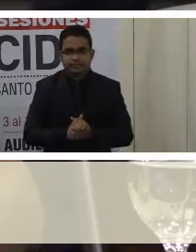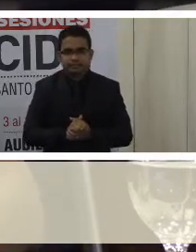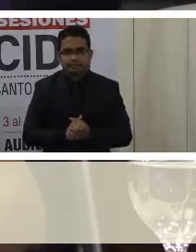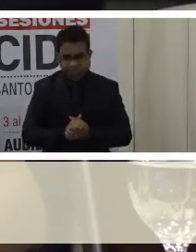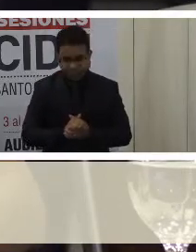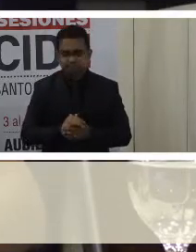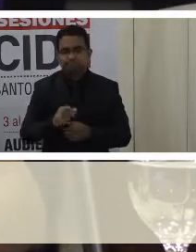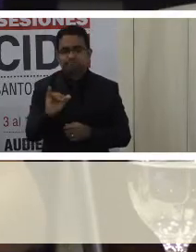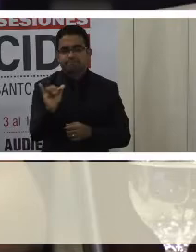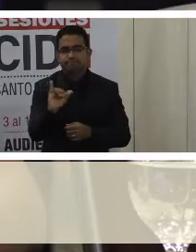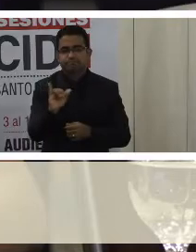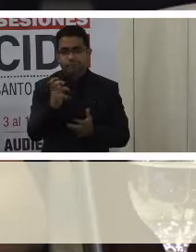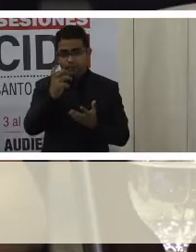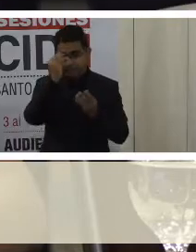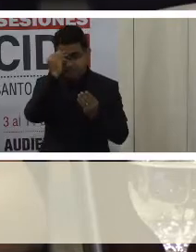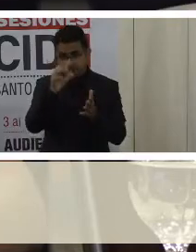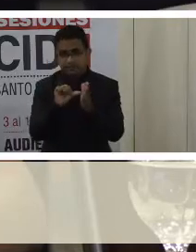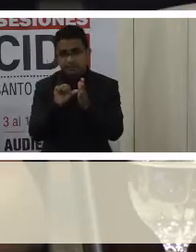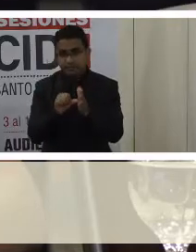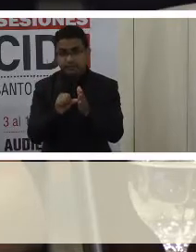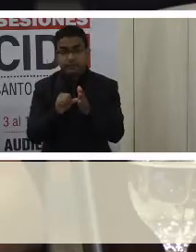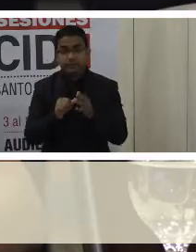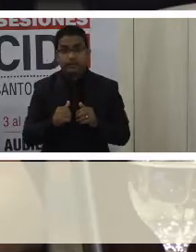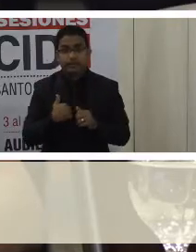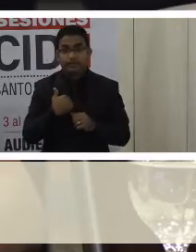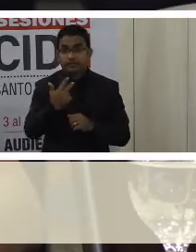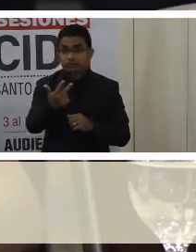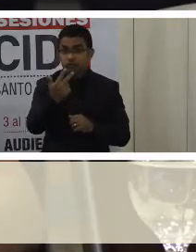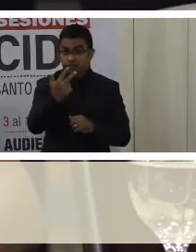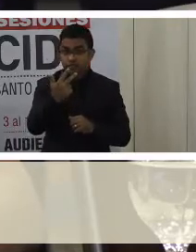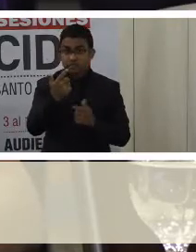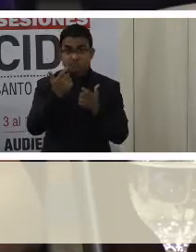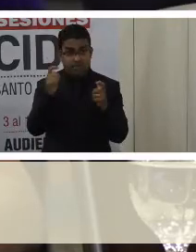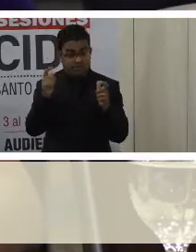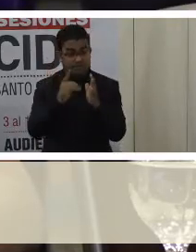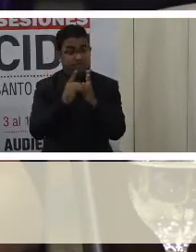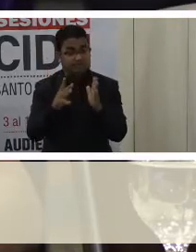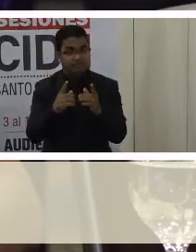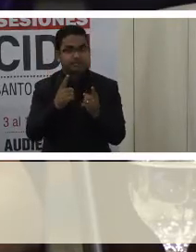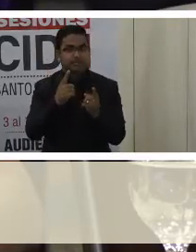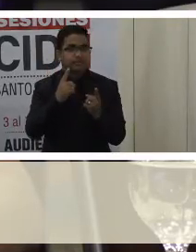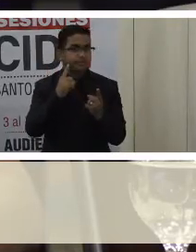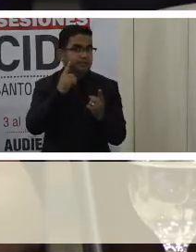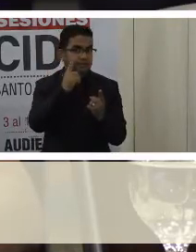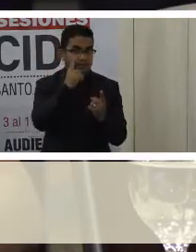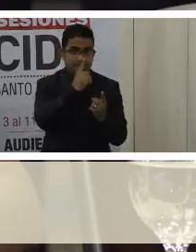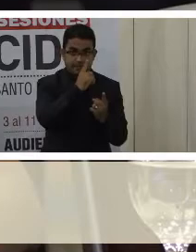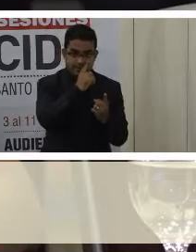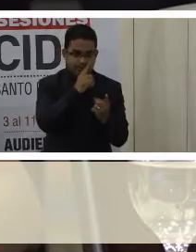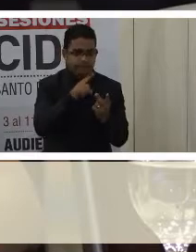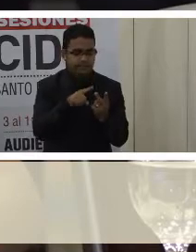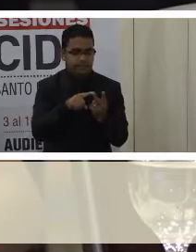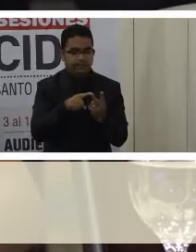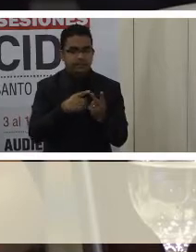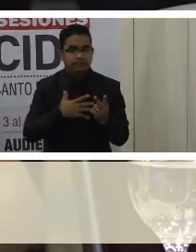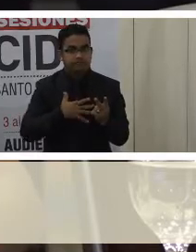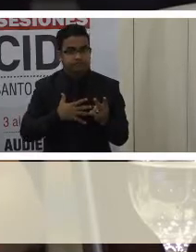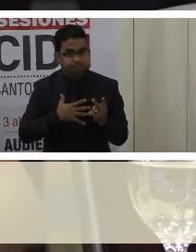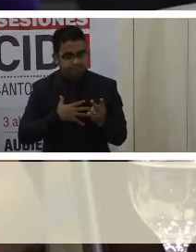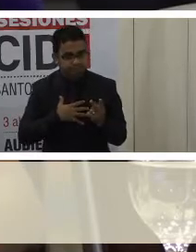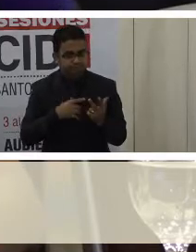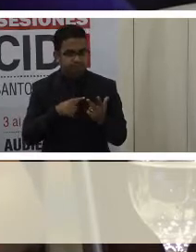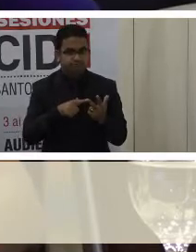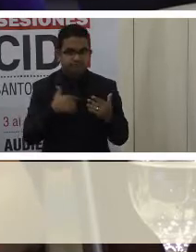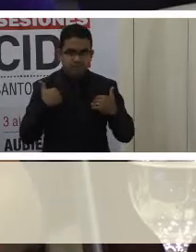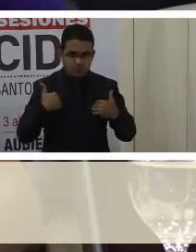Igualmente, queremos destacar que tres grandes discapacidades, como la visual, cardiovascular y músculo esquelético, se ha